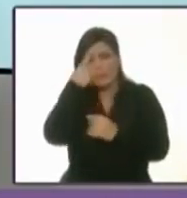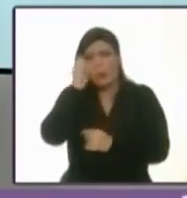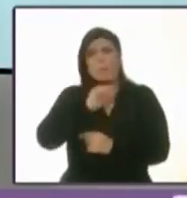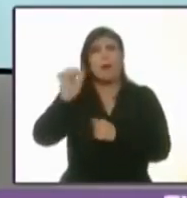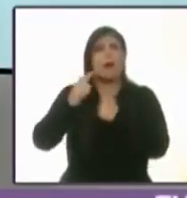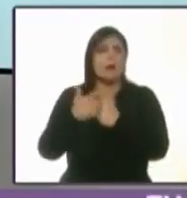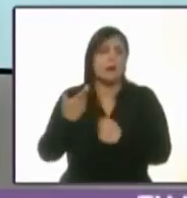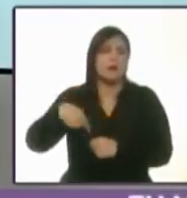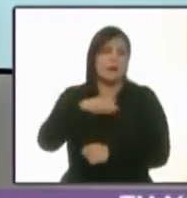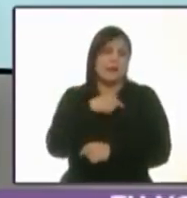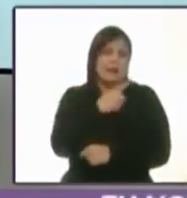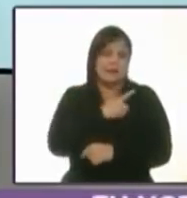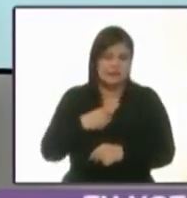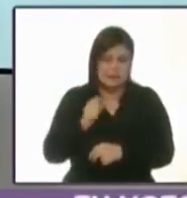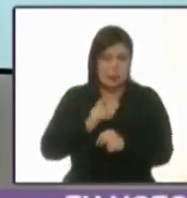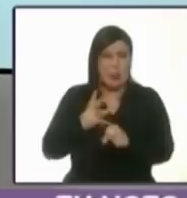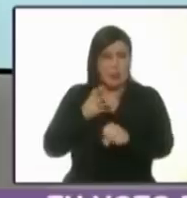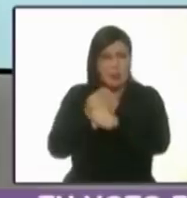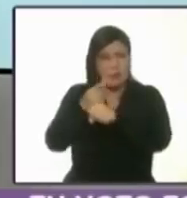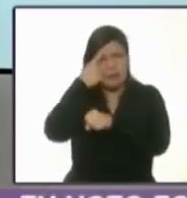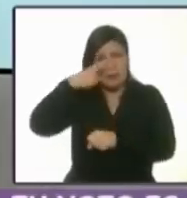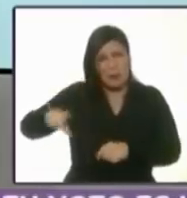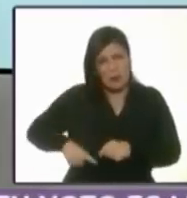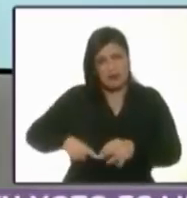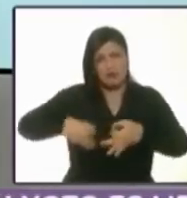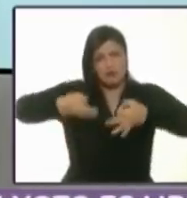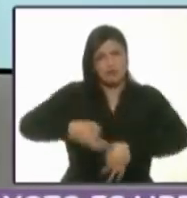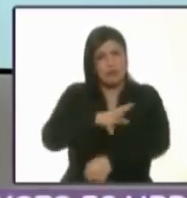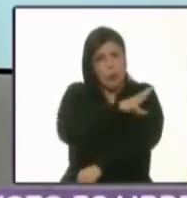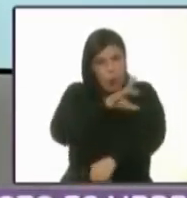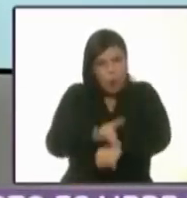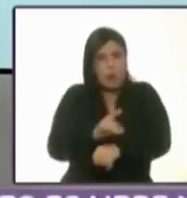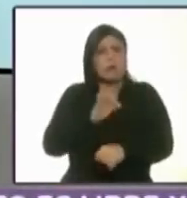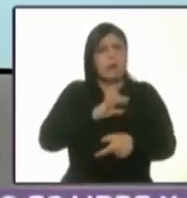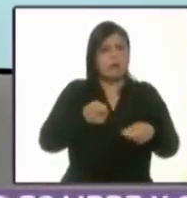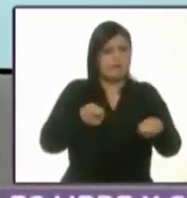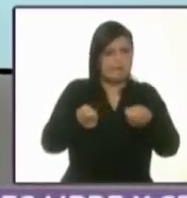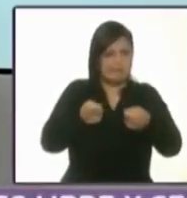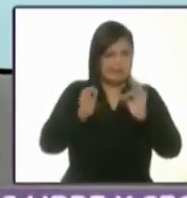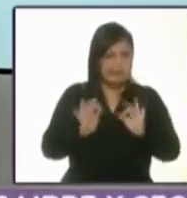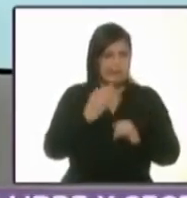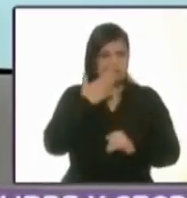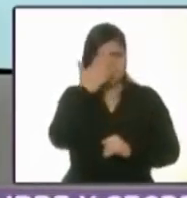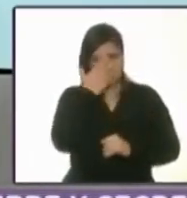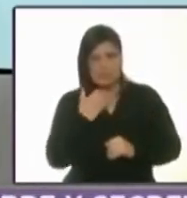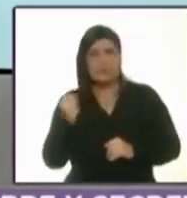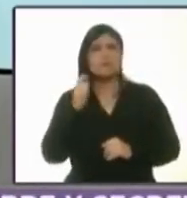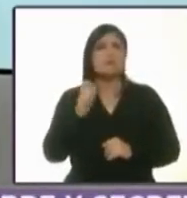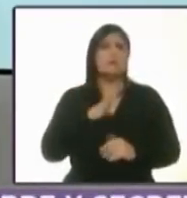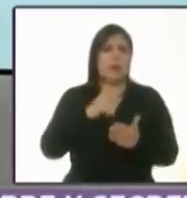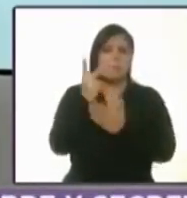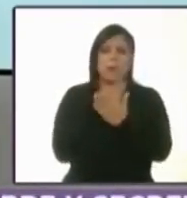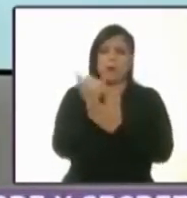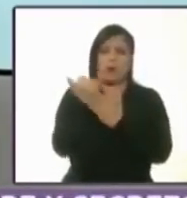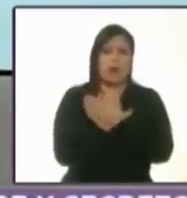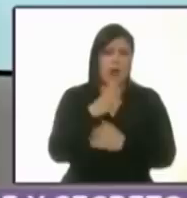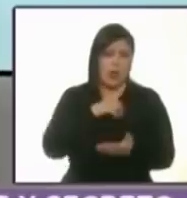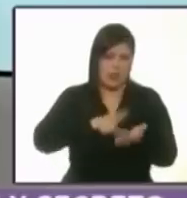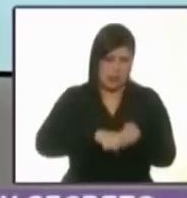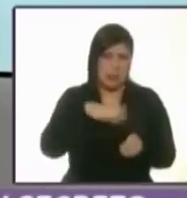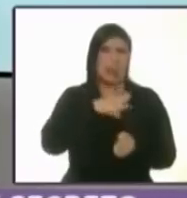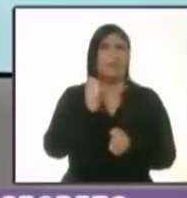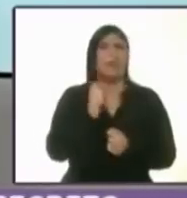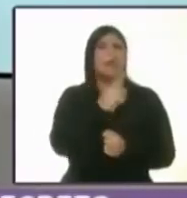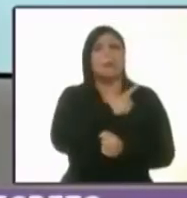Vamos a hacer un gobierno honesto con capacidad. Tenemos un proyecto de ciudad. ¿A qué se dedica el gobierno? A